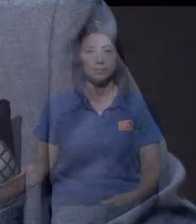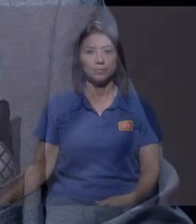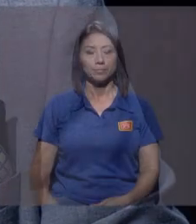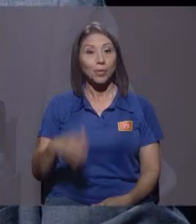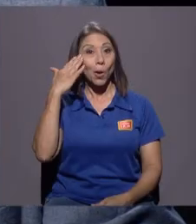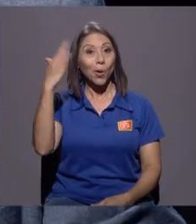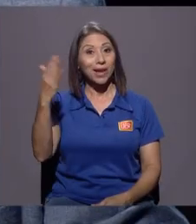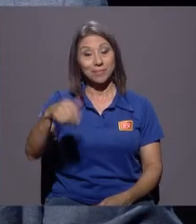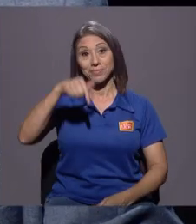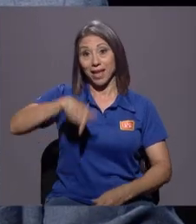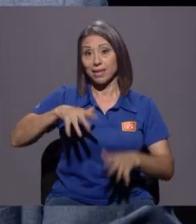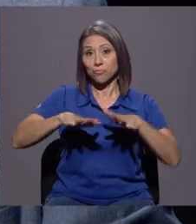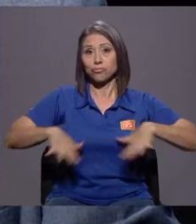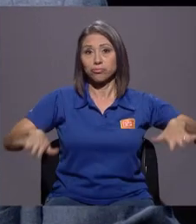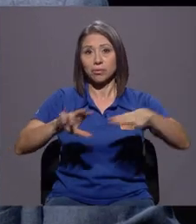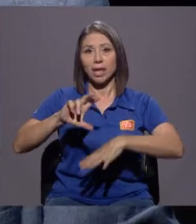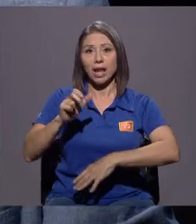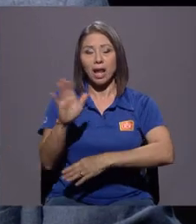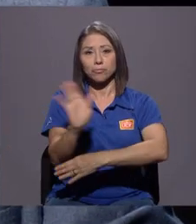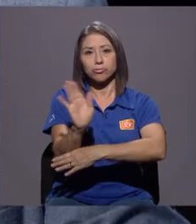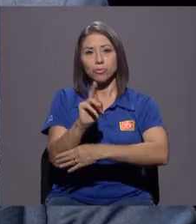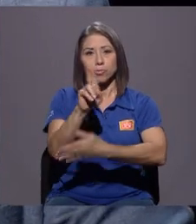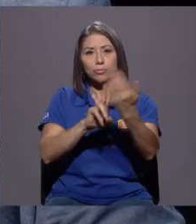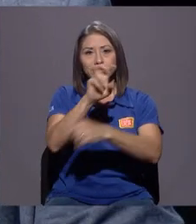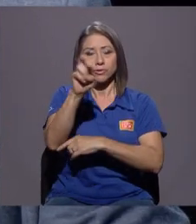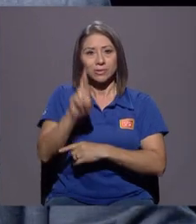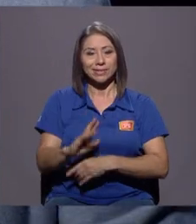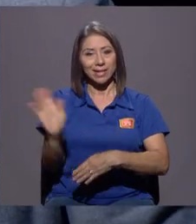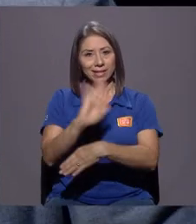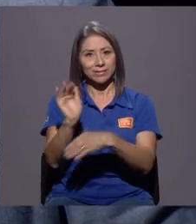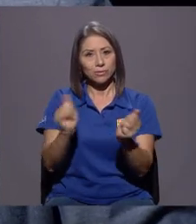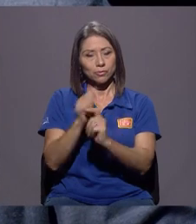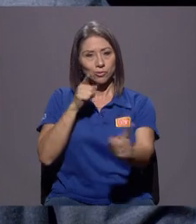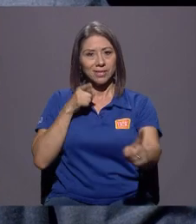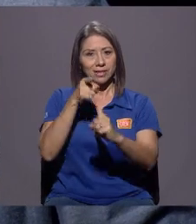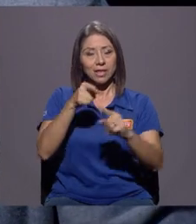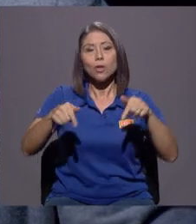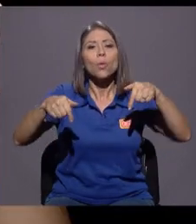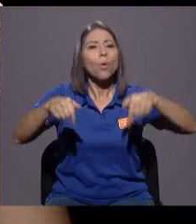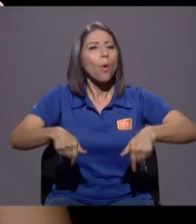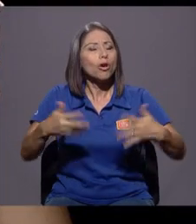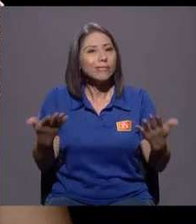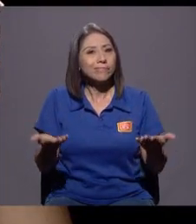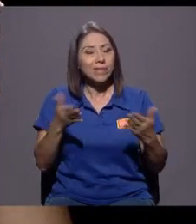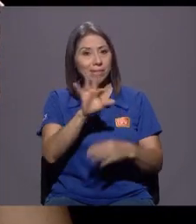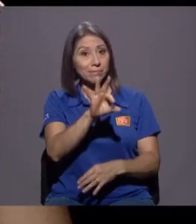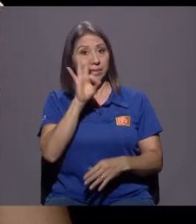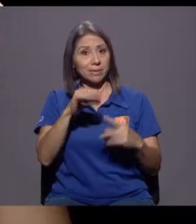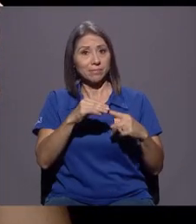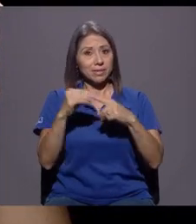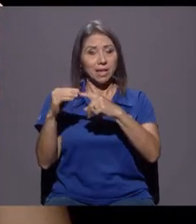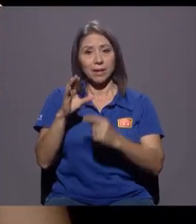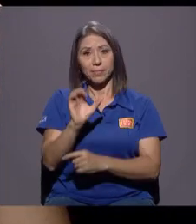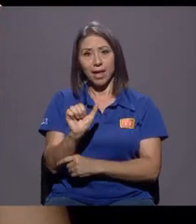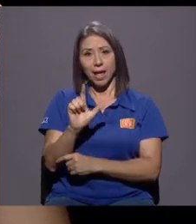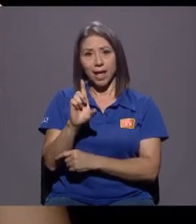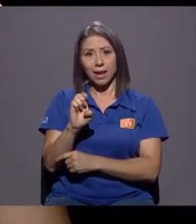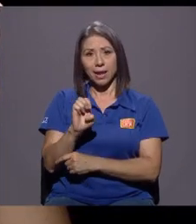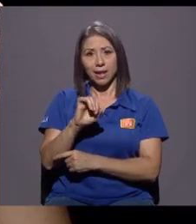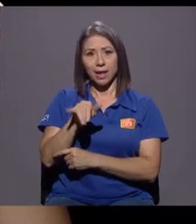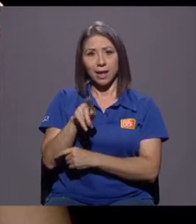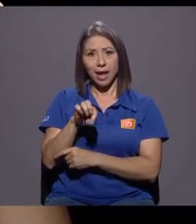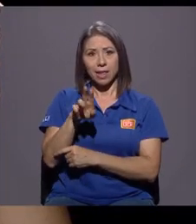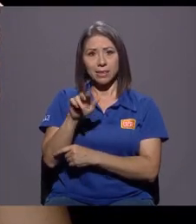Hola, estamos en los estudios del canal Universidad de Costa Rica, donde hacemos televisión con sentido. El día de hoy tengo de invitada especial a Alejandra Gómez,